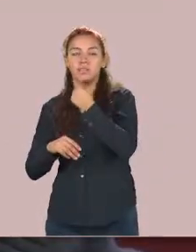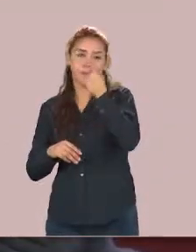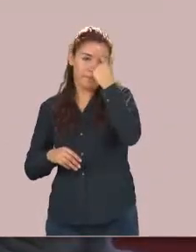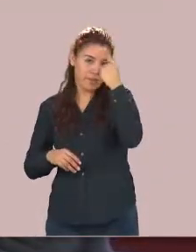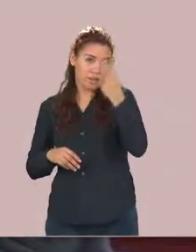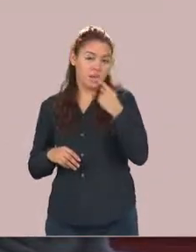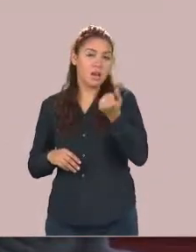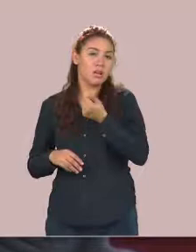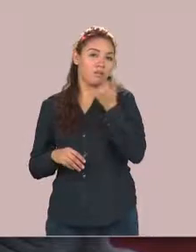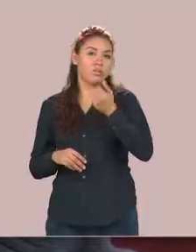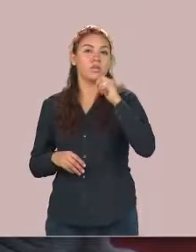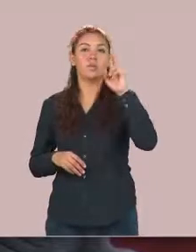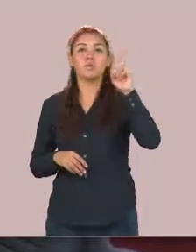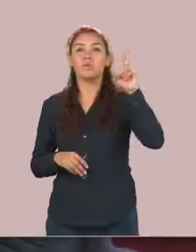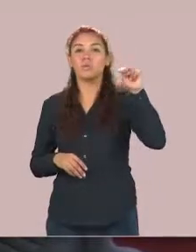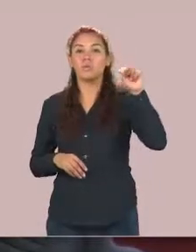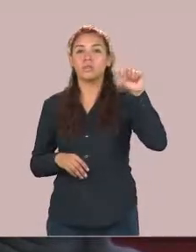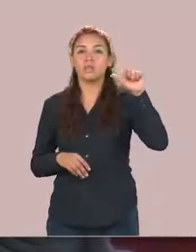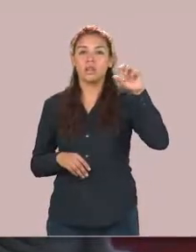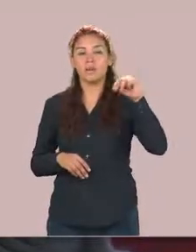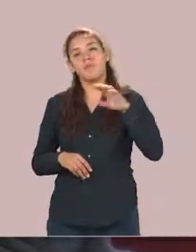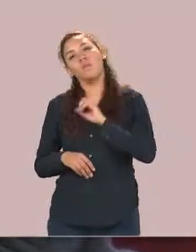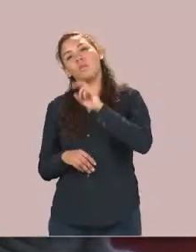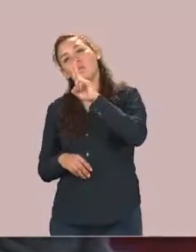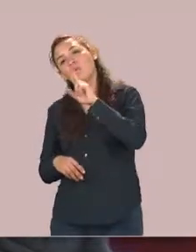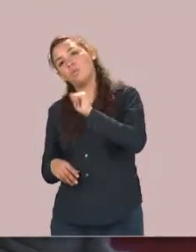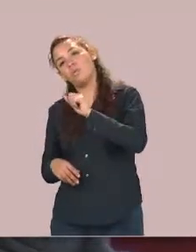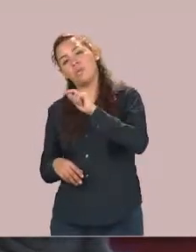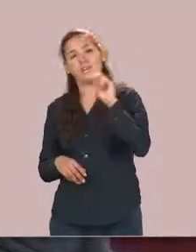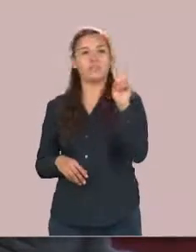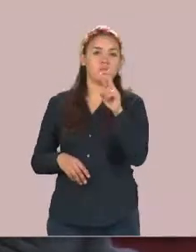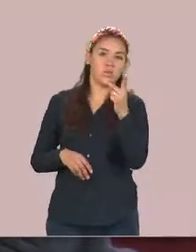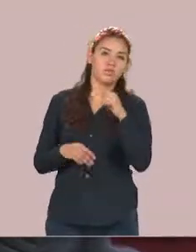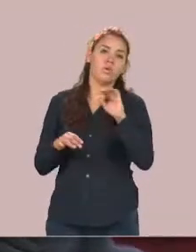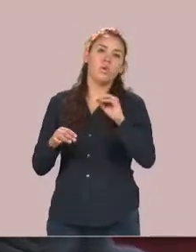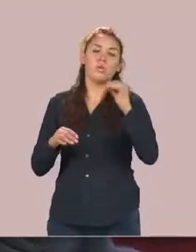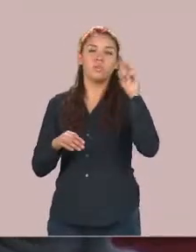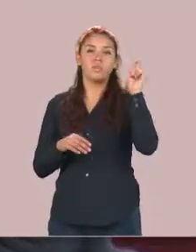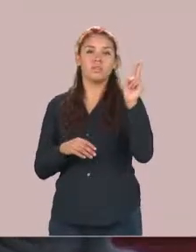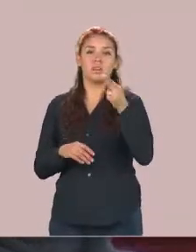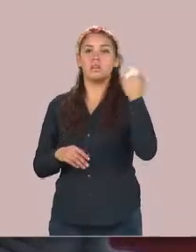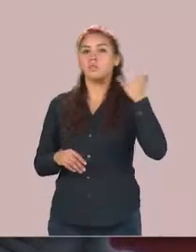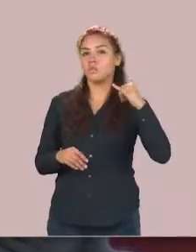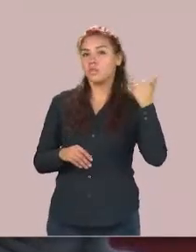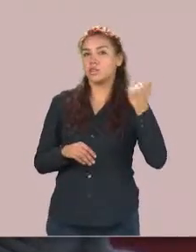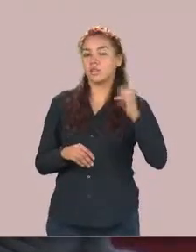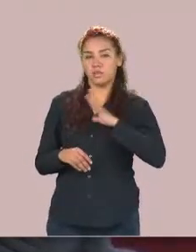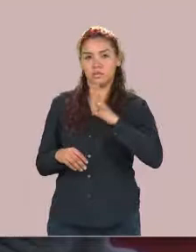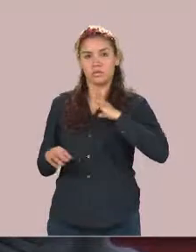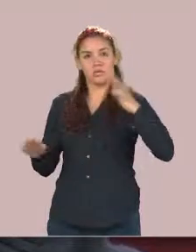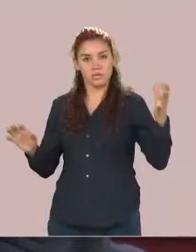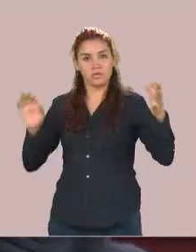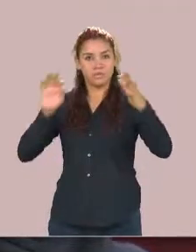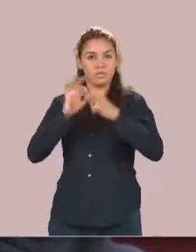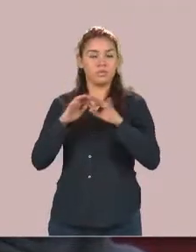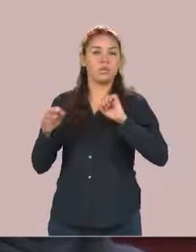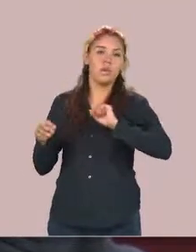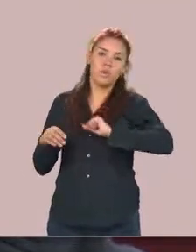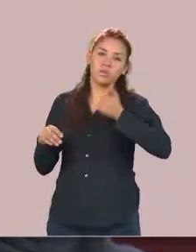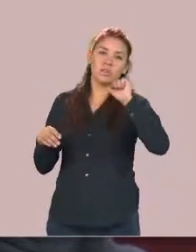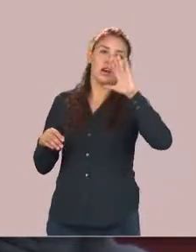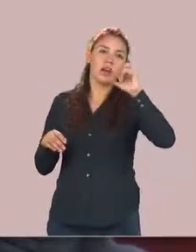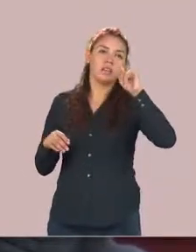UNAM y la UAD Universidad Autónoma de Yucatán también se tiene contemplado dentro de las actividades para fortalecer